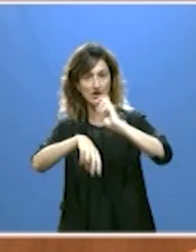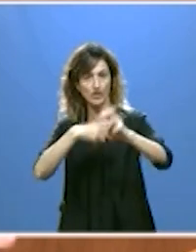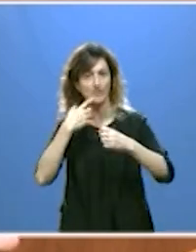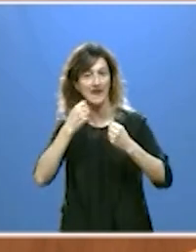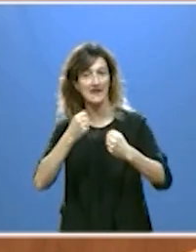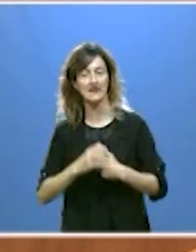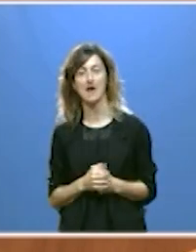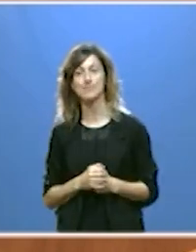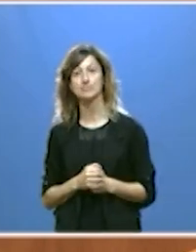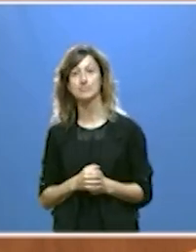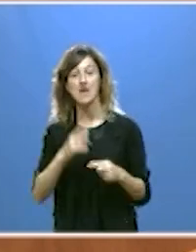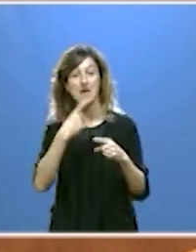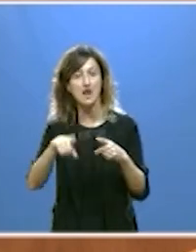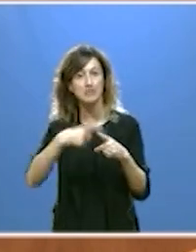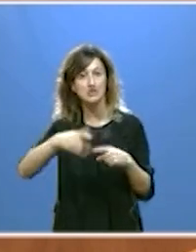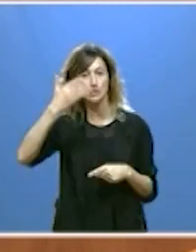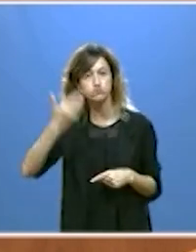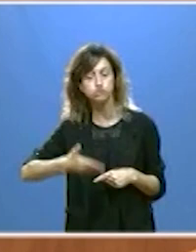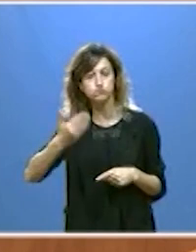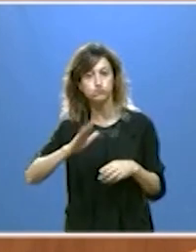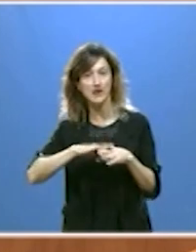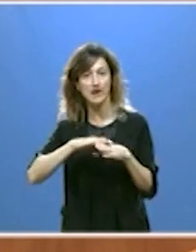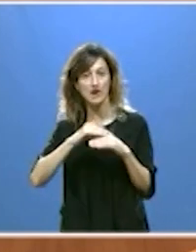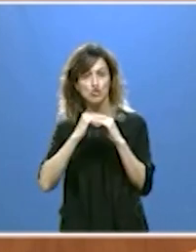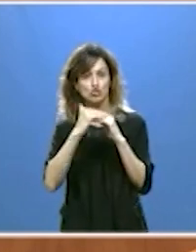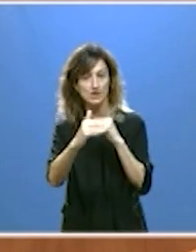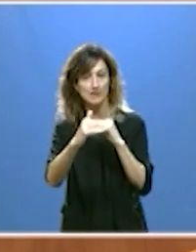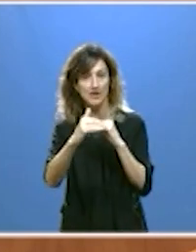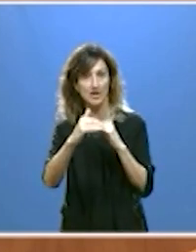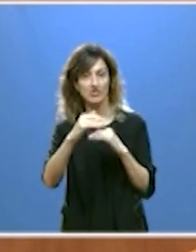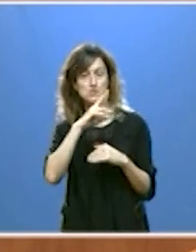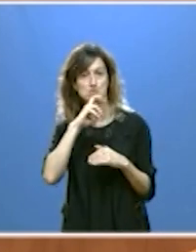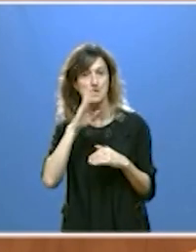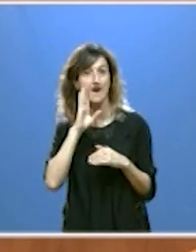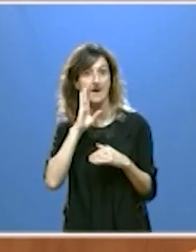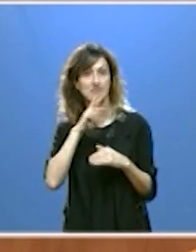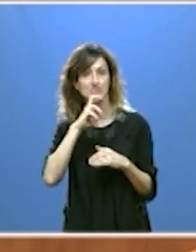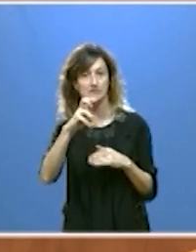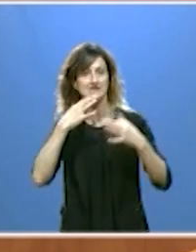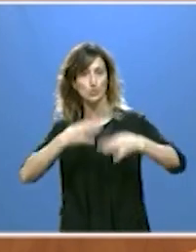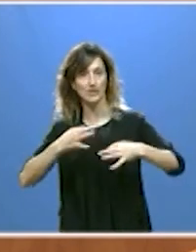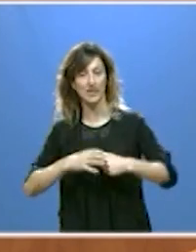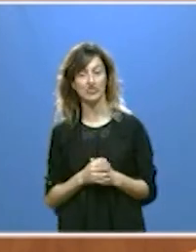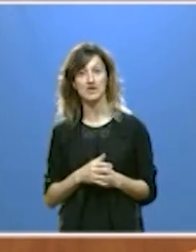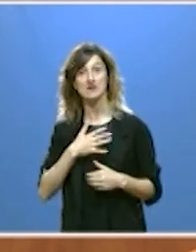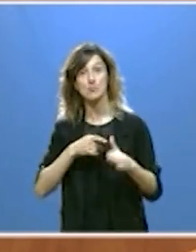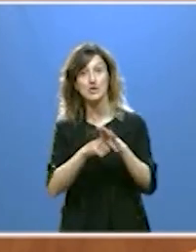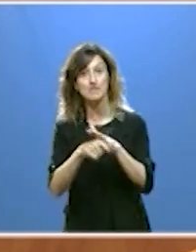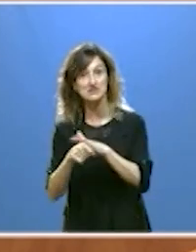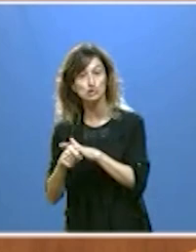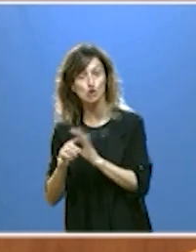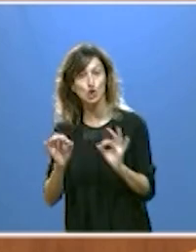un elemento primordial para asegurar la sostenibilidad a la que me he referido Vamos a invertir